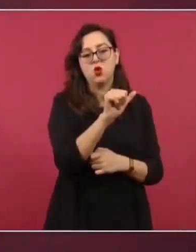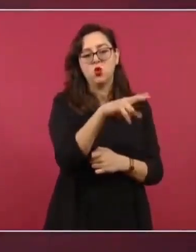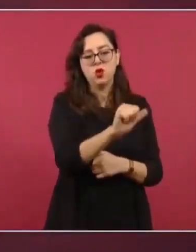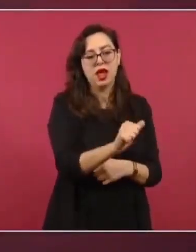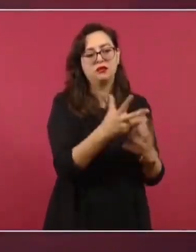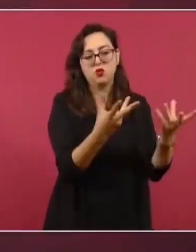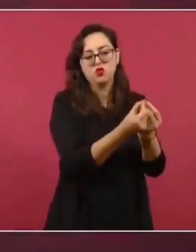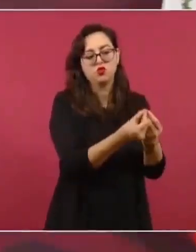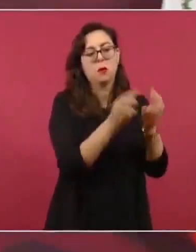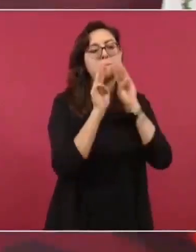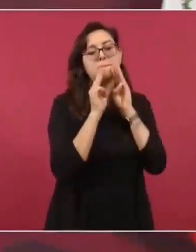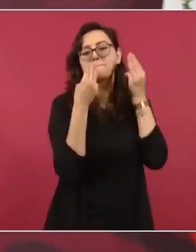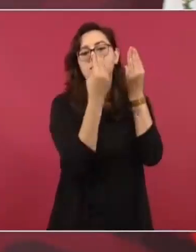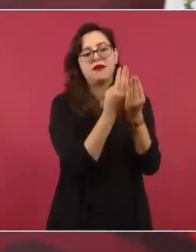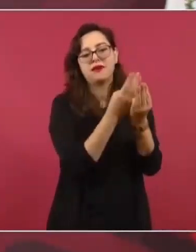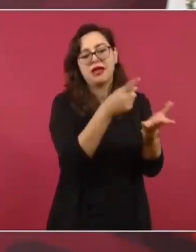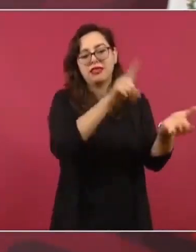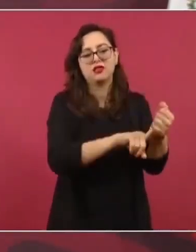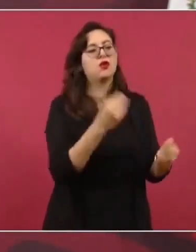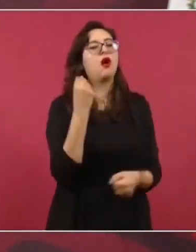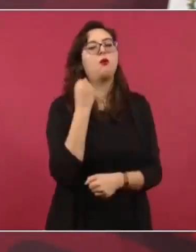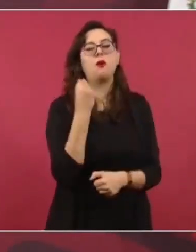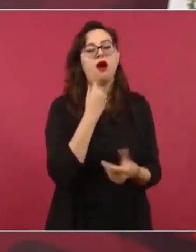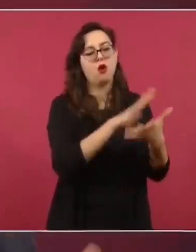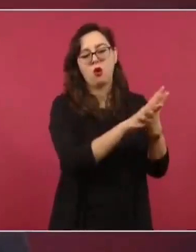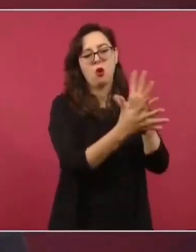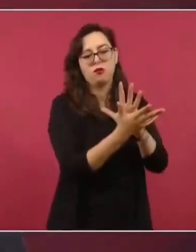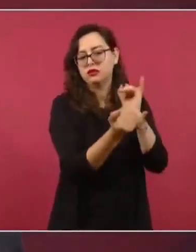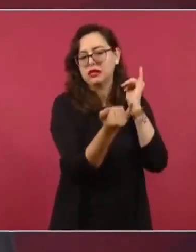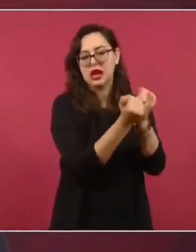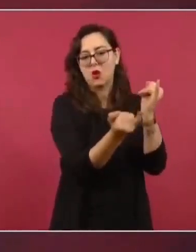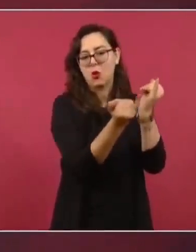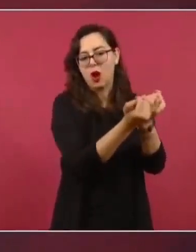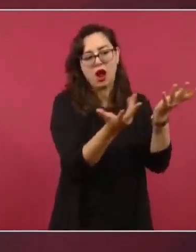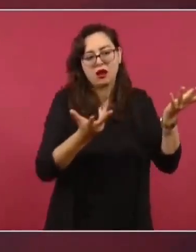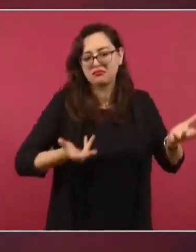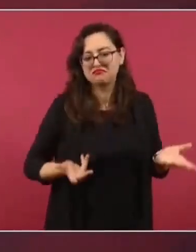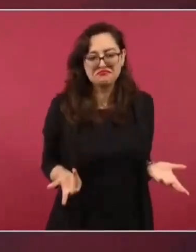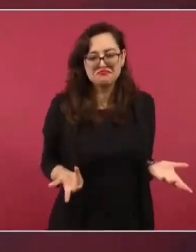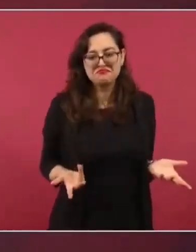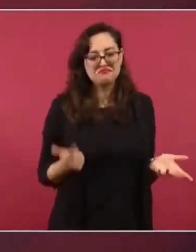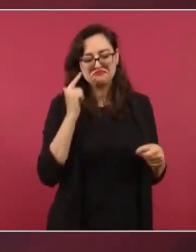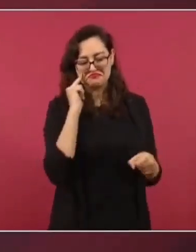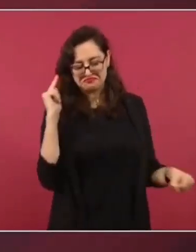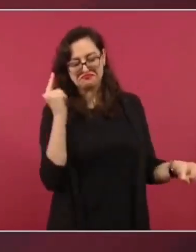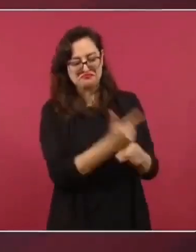Luna y toda la red de delincuencia